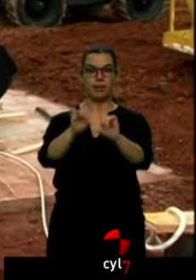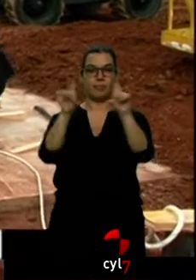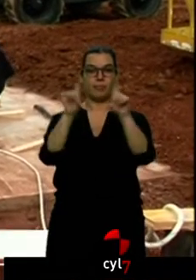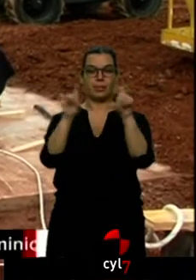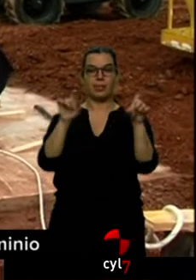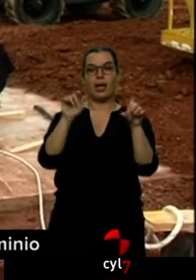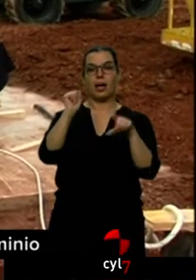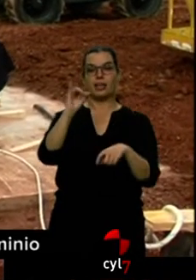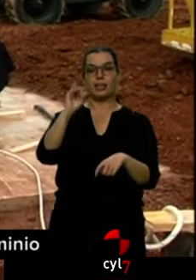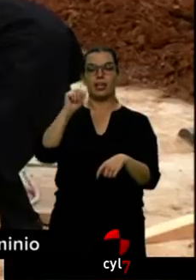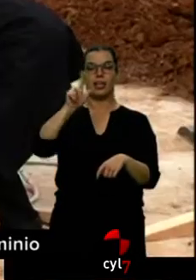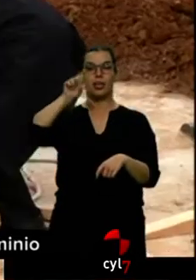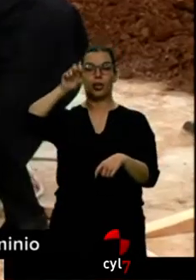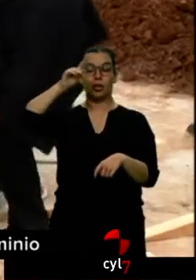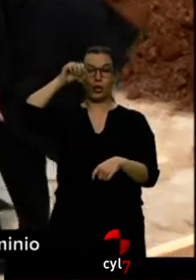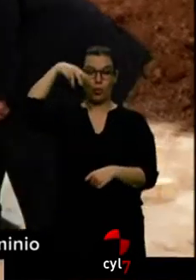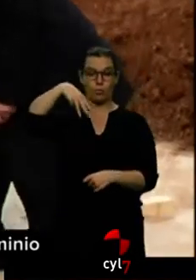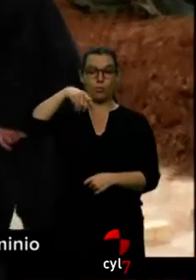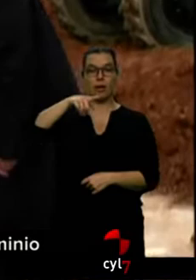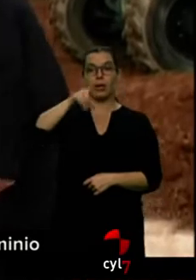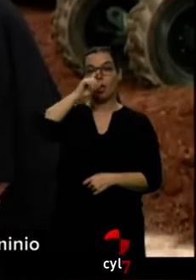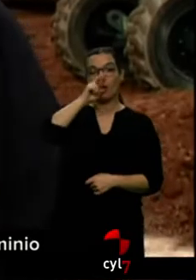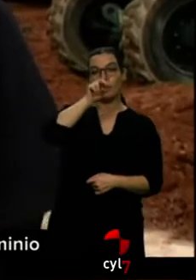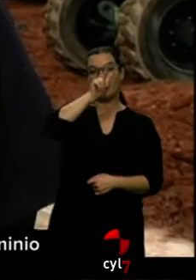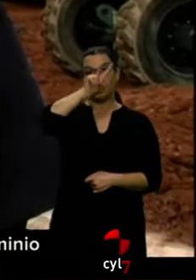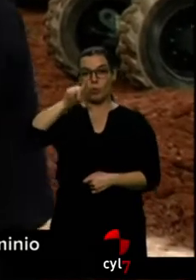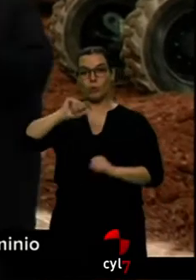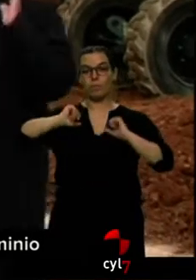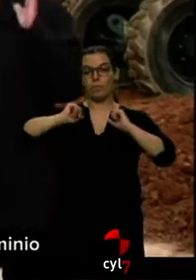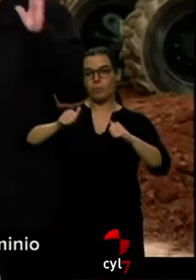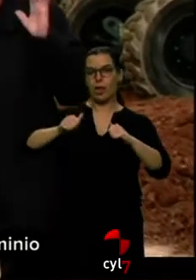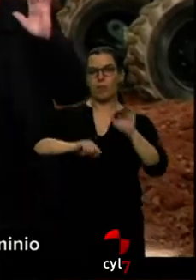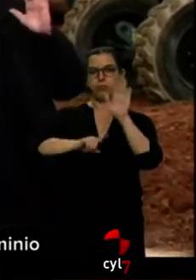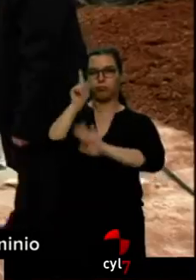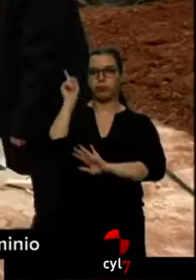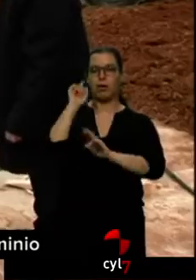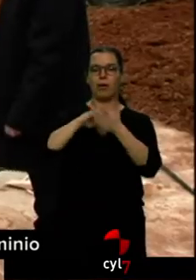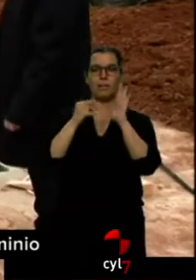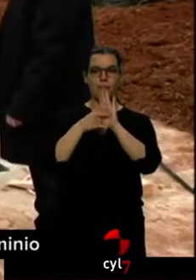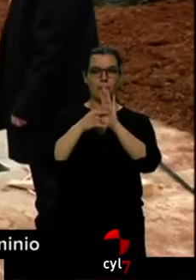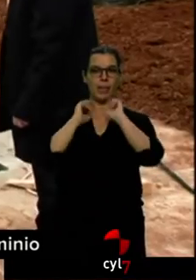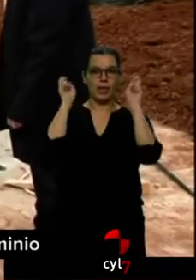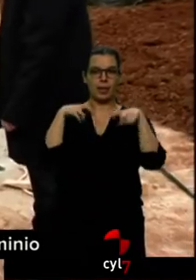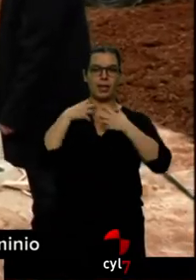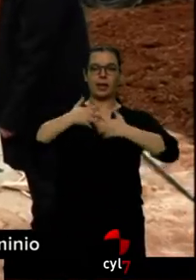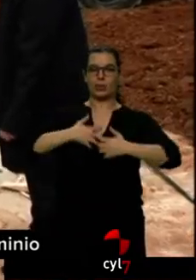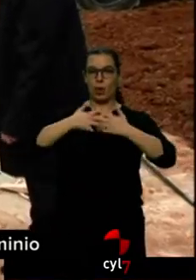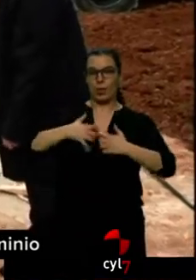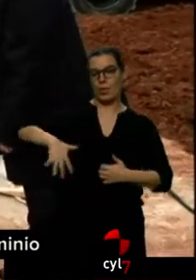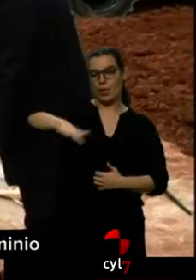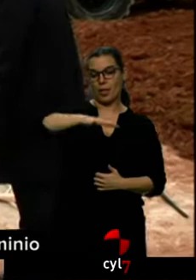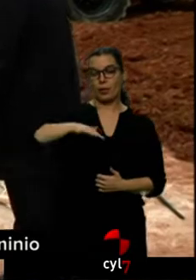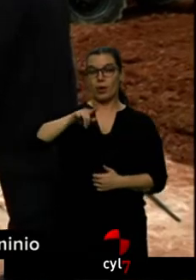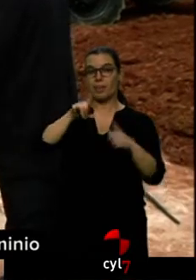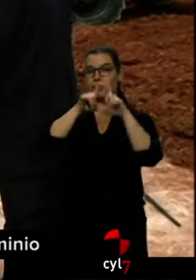potente empresa que en 2021 comenzará a producir, dando un gran impulso al plan de reindustrialización de la zona. Una